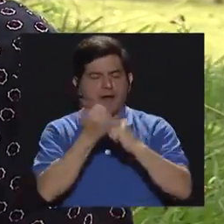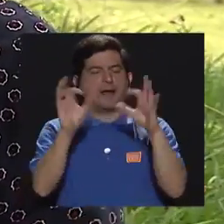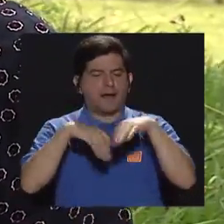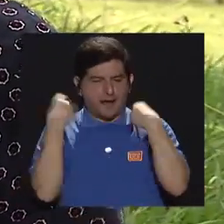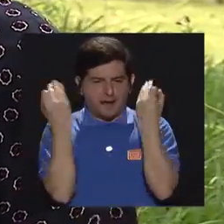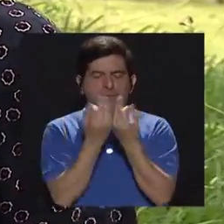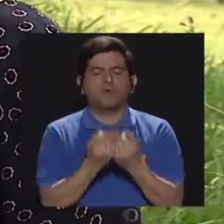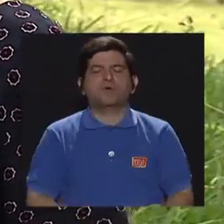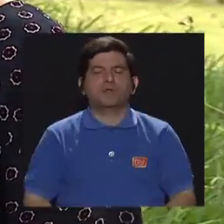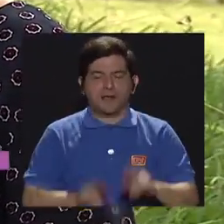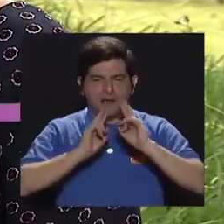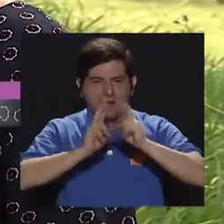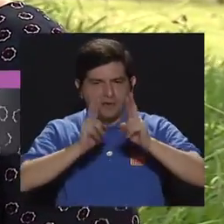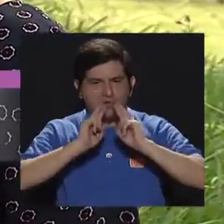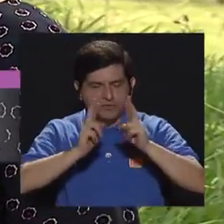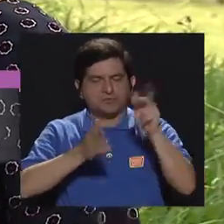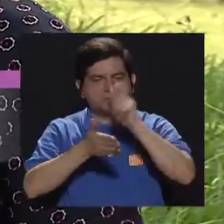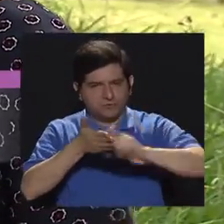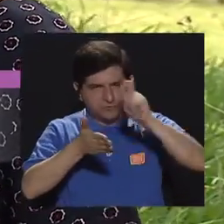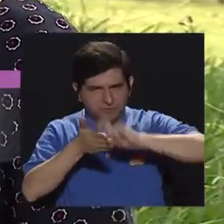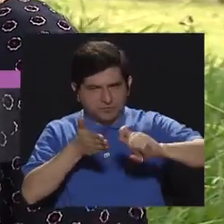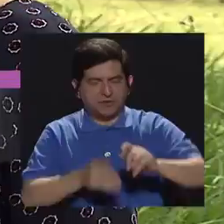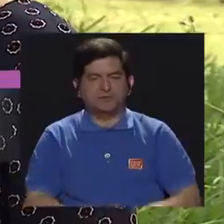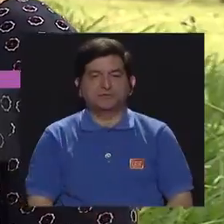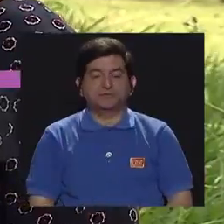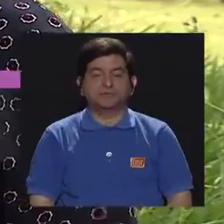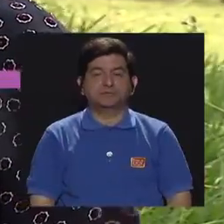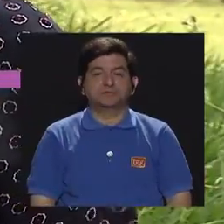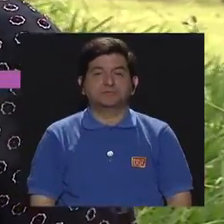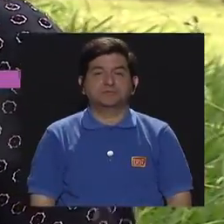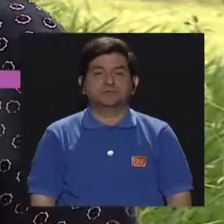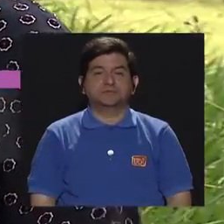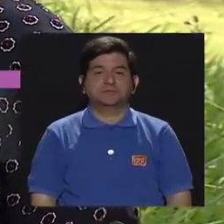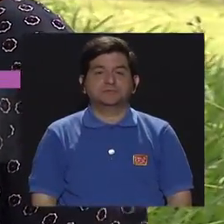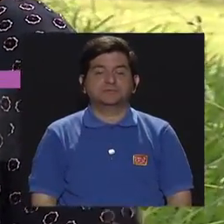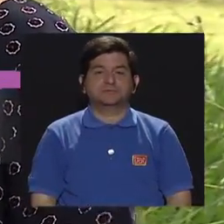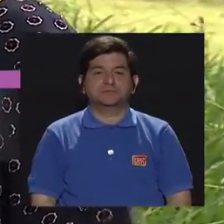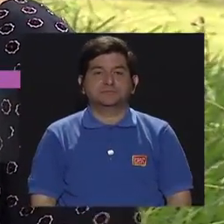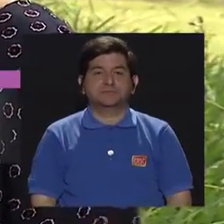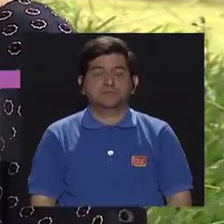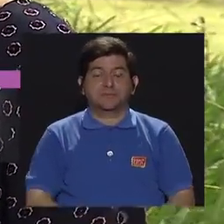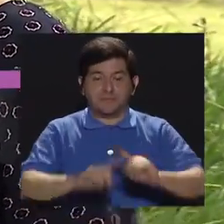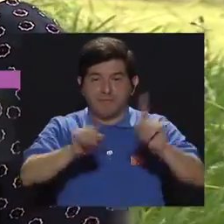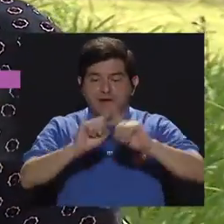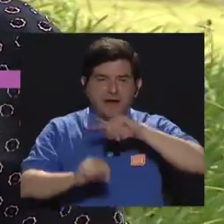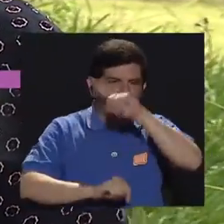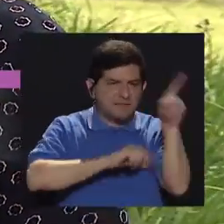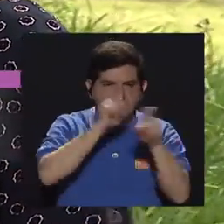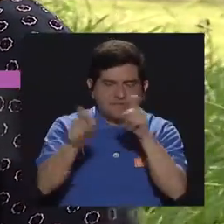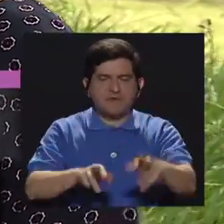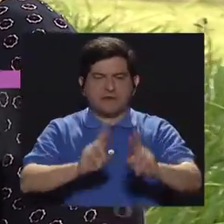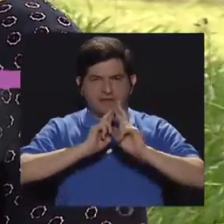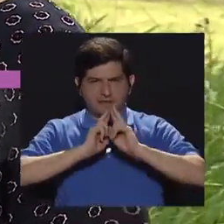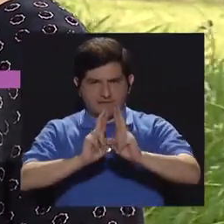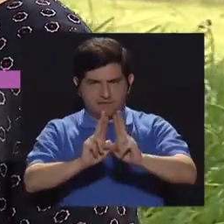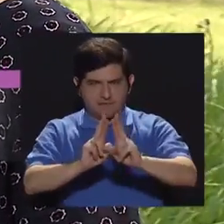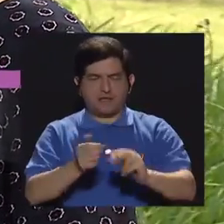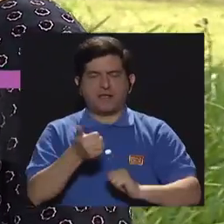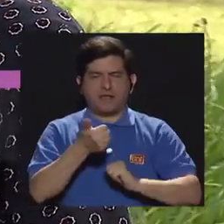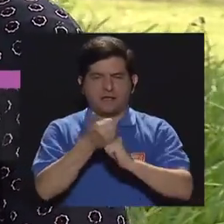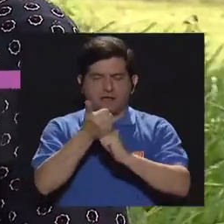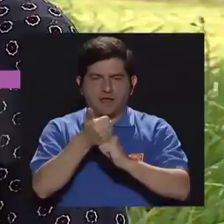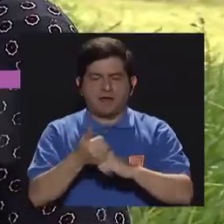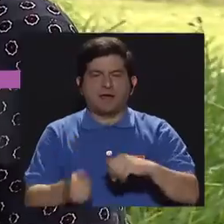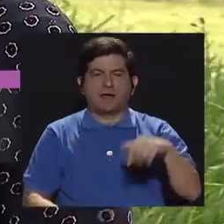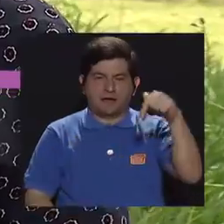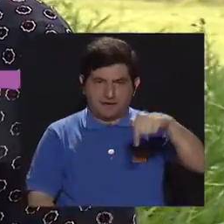familiar en el rendimiento académico. Para responder estas y otras preguntas, nos acompaña en Vivir